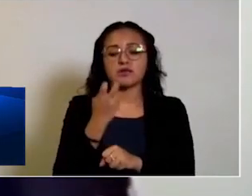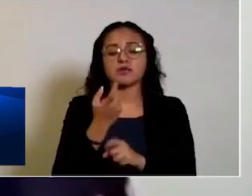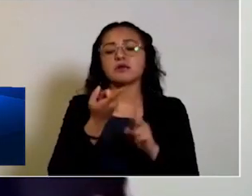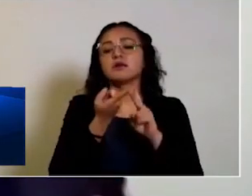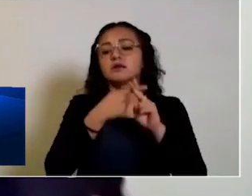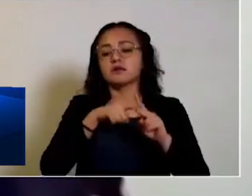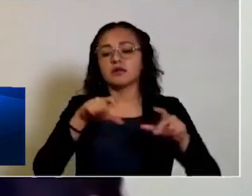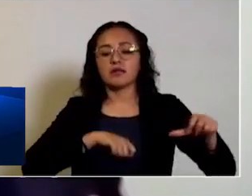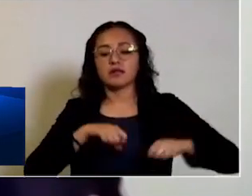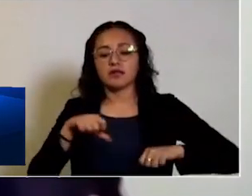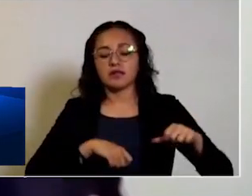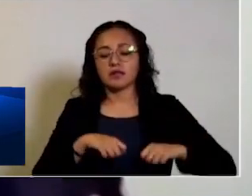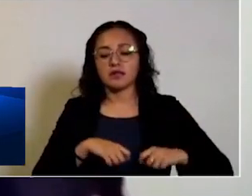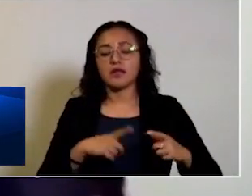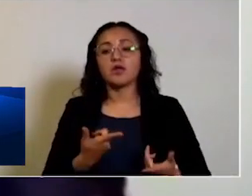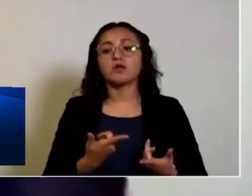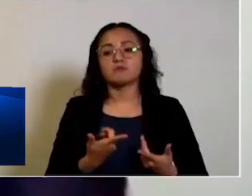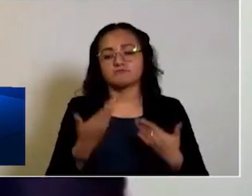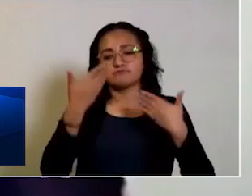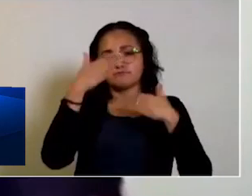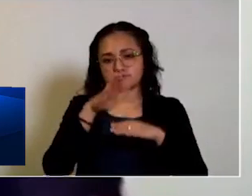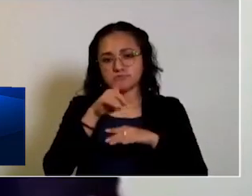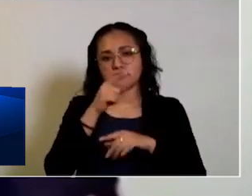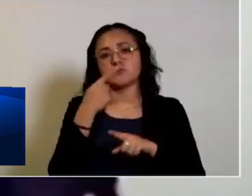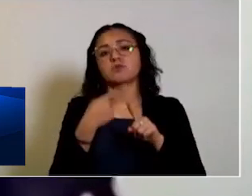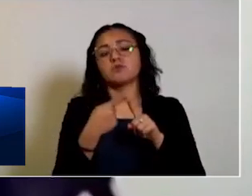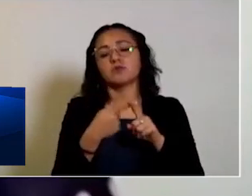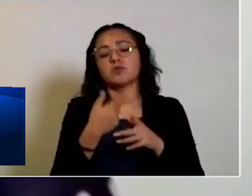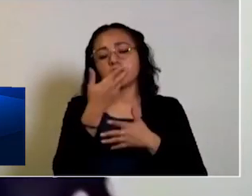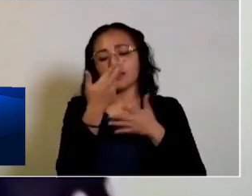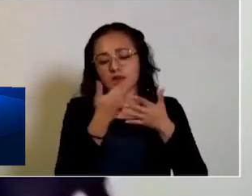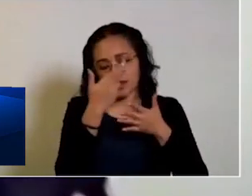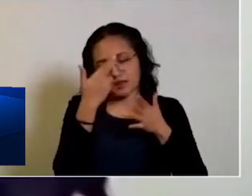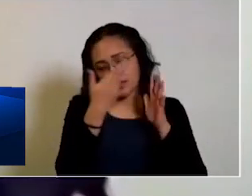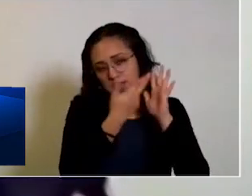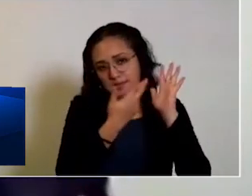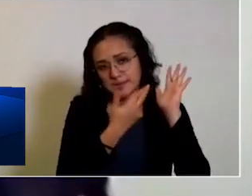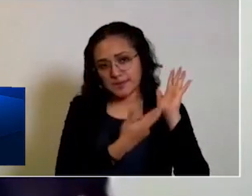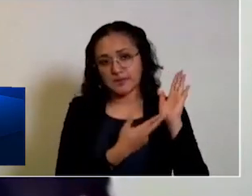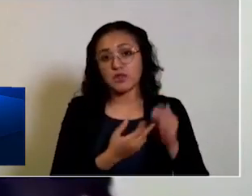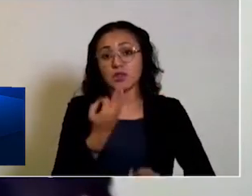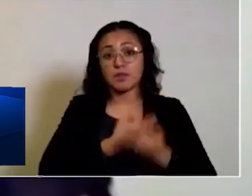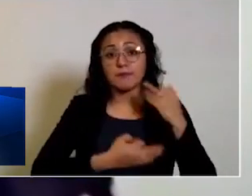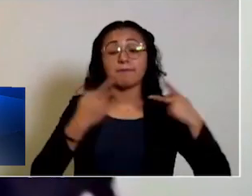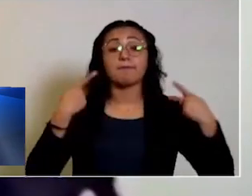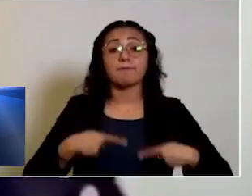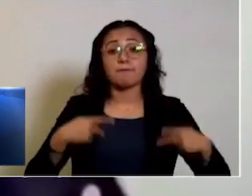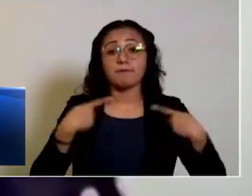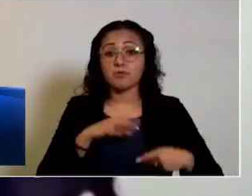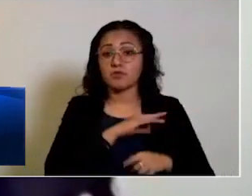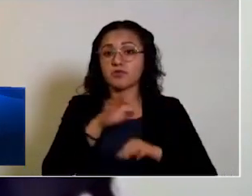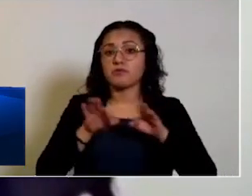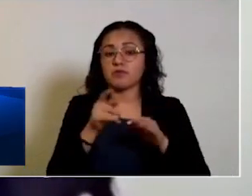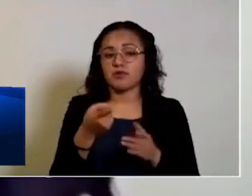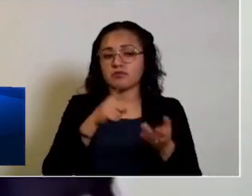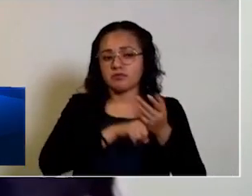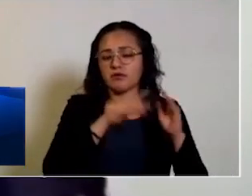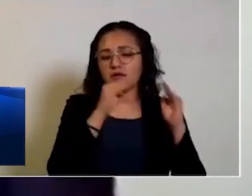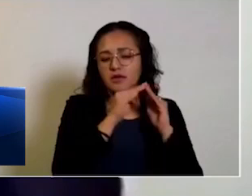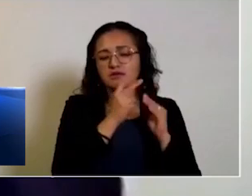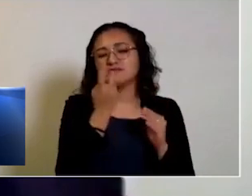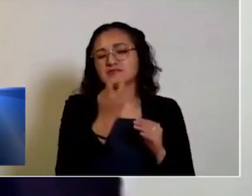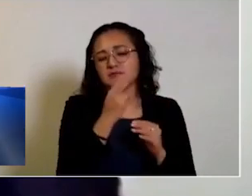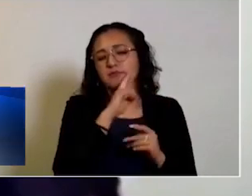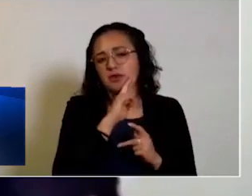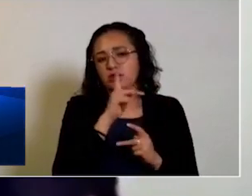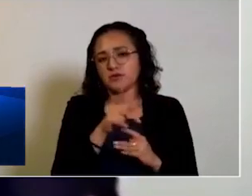reinicio de actividades se dará bajo los siguientes criterios y restricciones. Todas las personas que puedan trabajar desde casa deberán